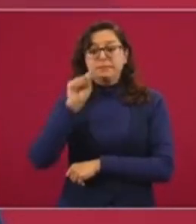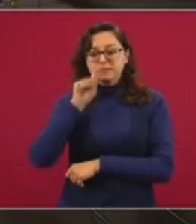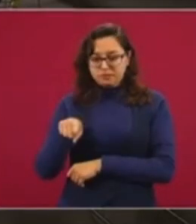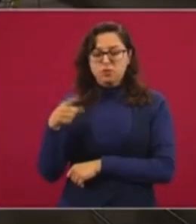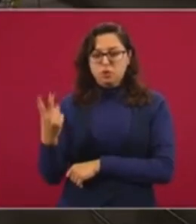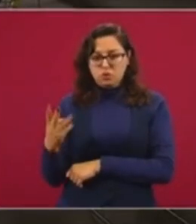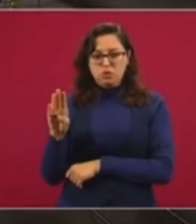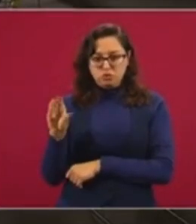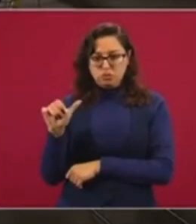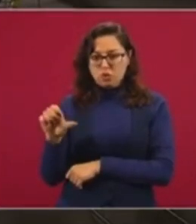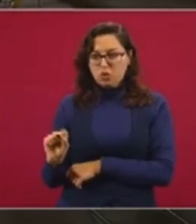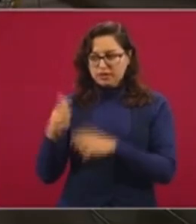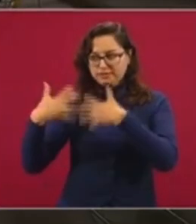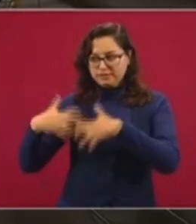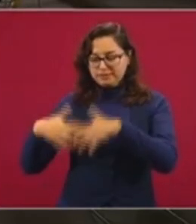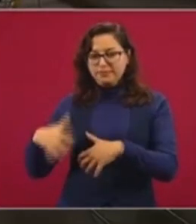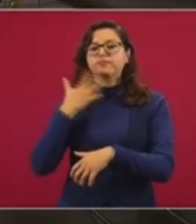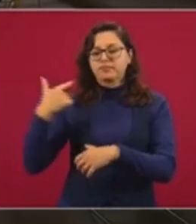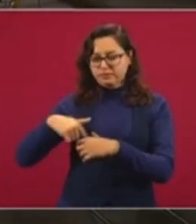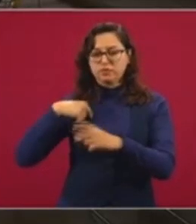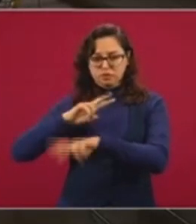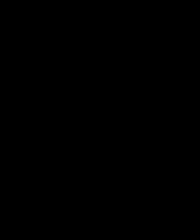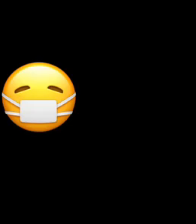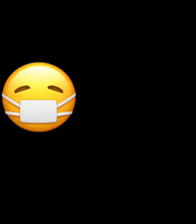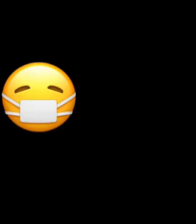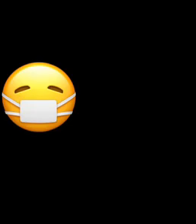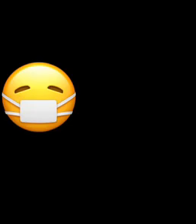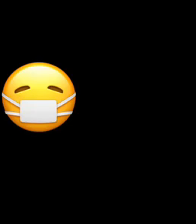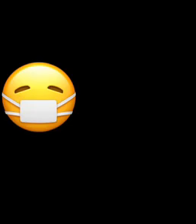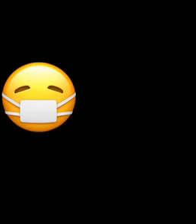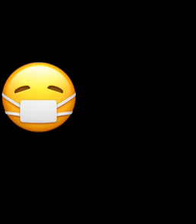refinería de Dos Bocas, o sea, si voy viernes, sábado y domingo a la gira. ¡Gracias!